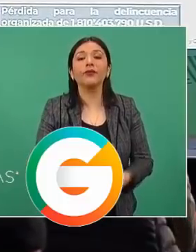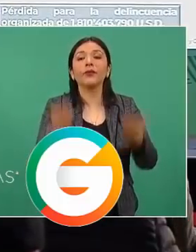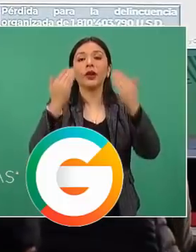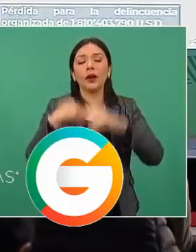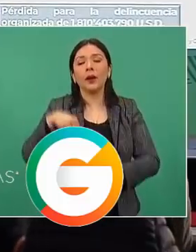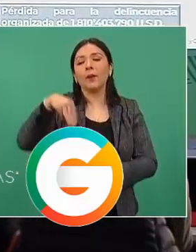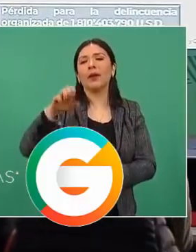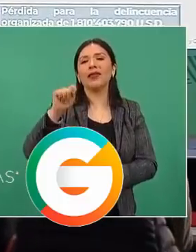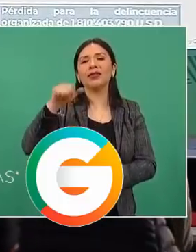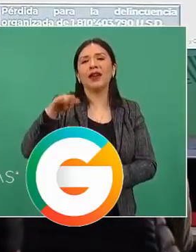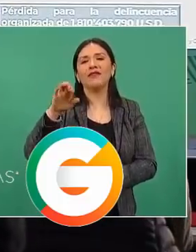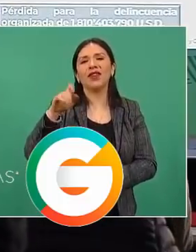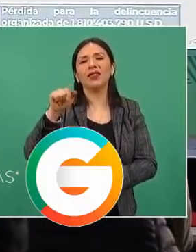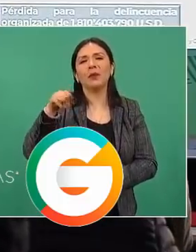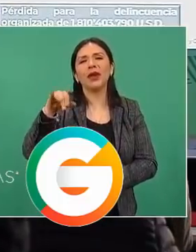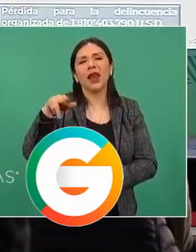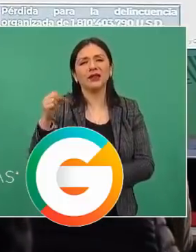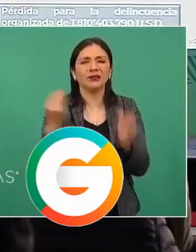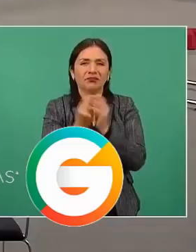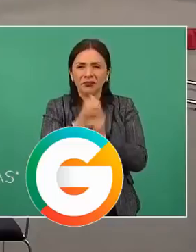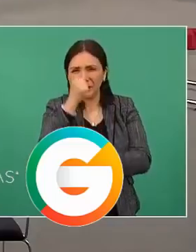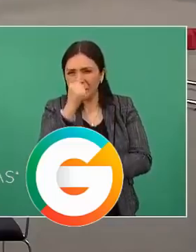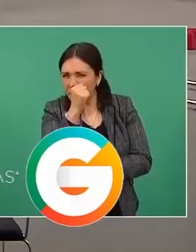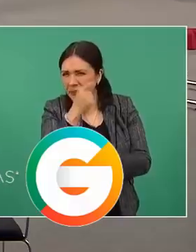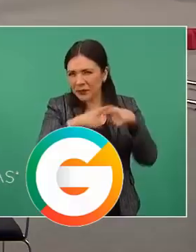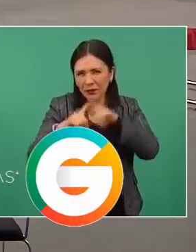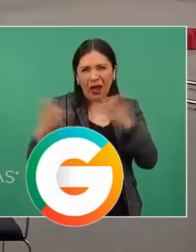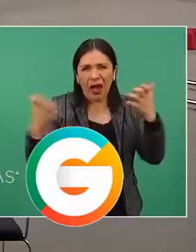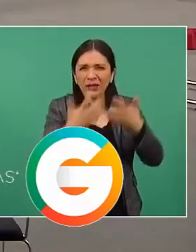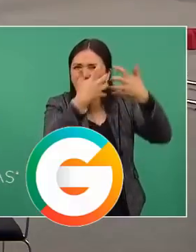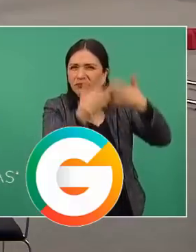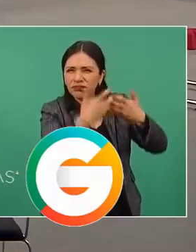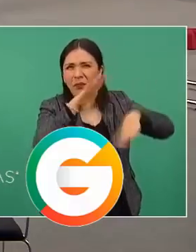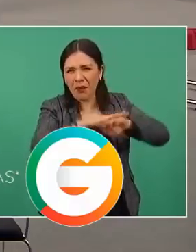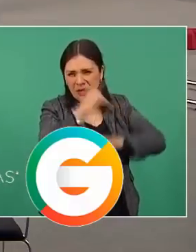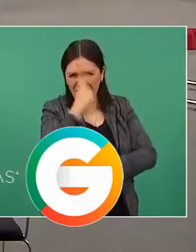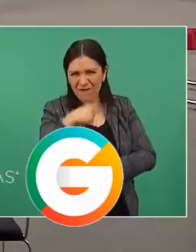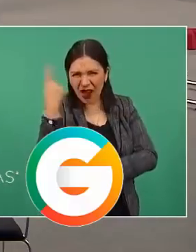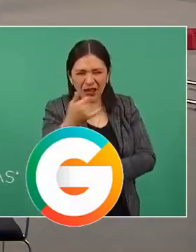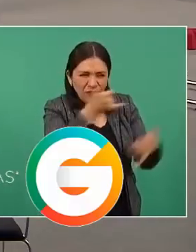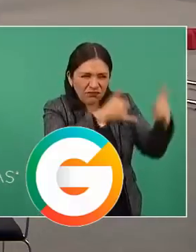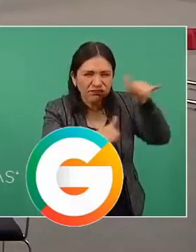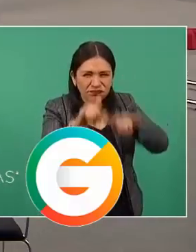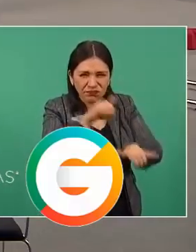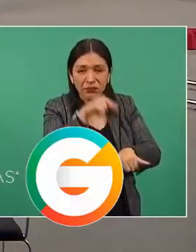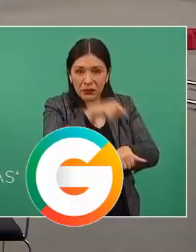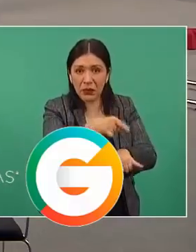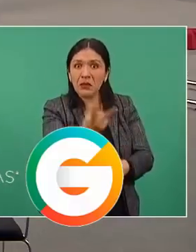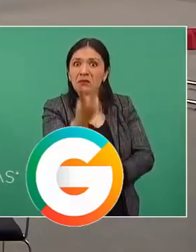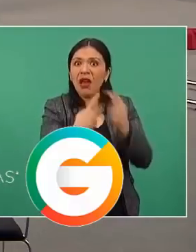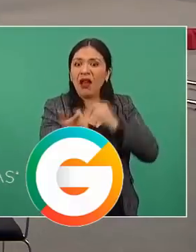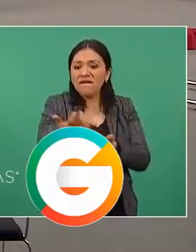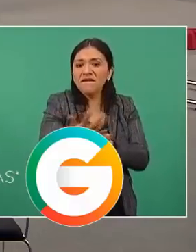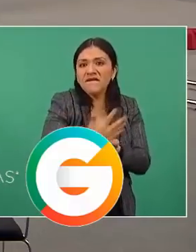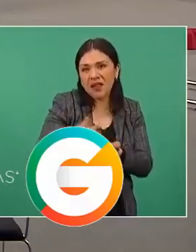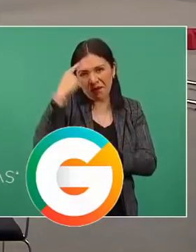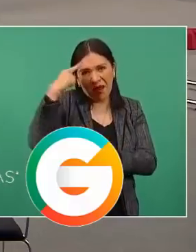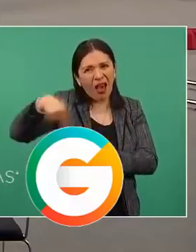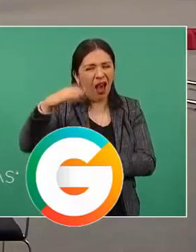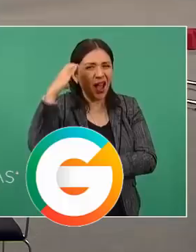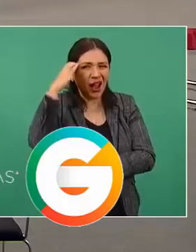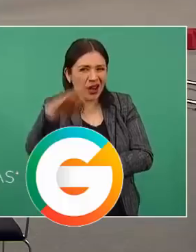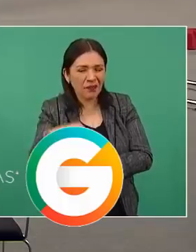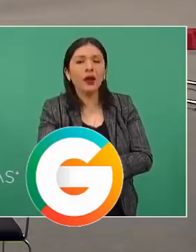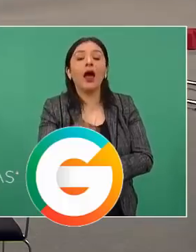metanfetaminas, también otra de las que se producen con facilidad y que da muchos recursos a la delincuencia. Aquí tenemos